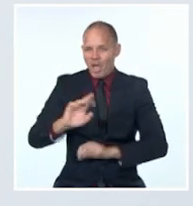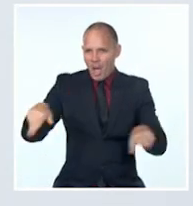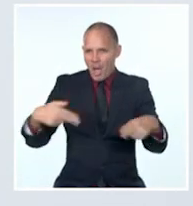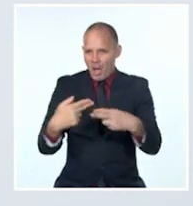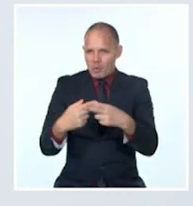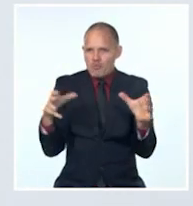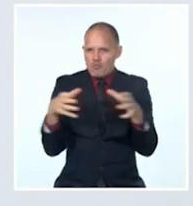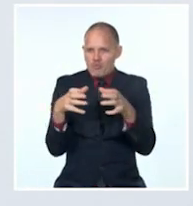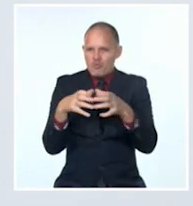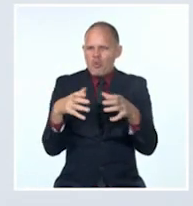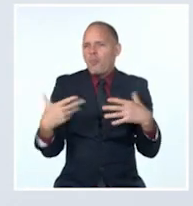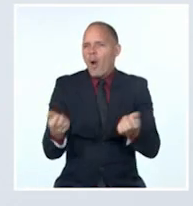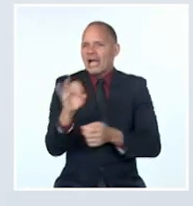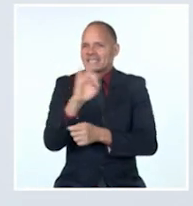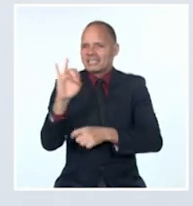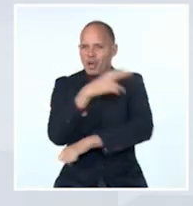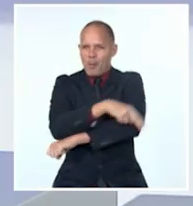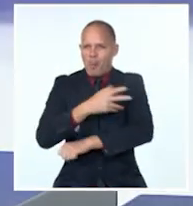Grupo de los 77.